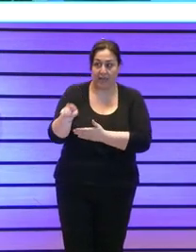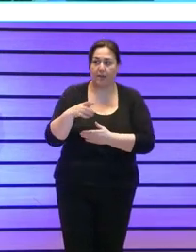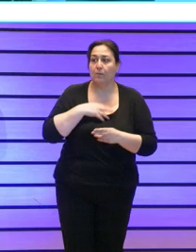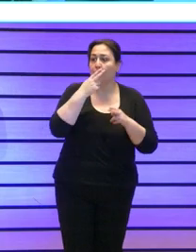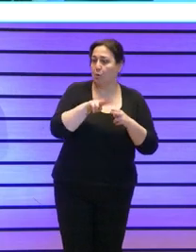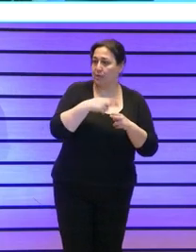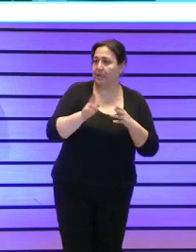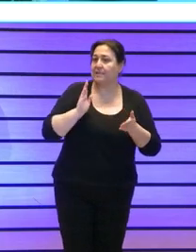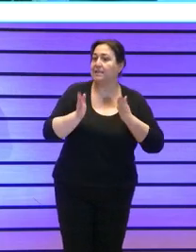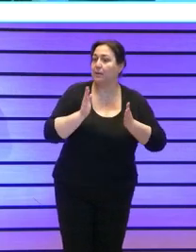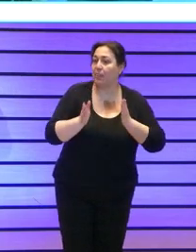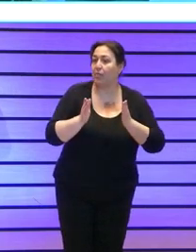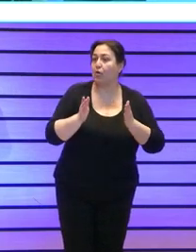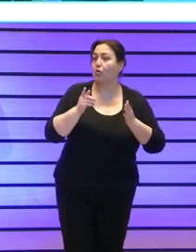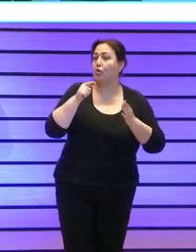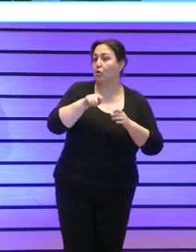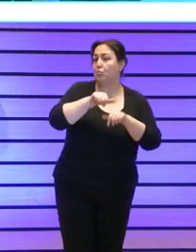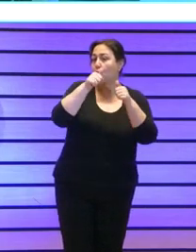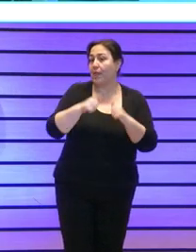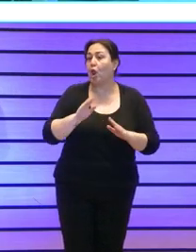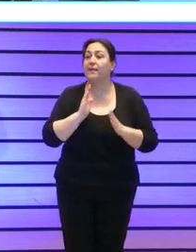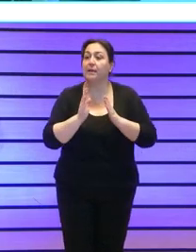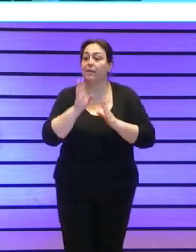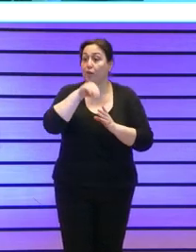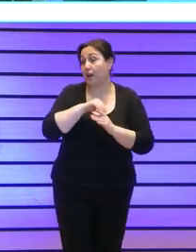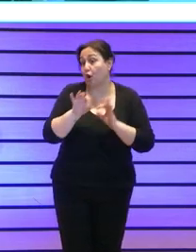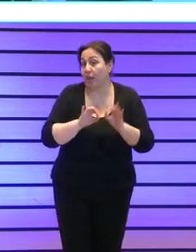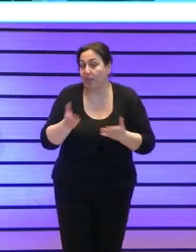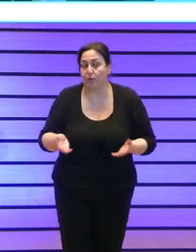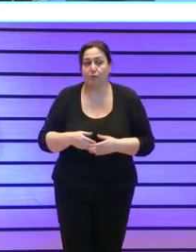de intervención del modelo de intervención de la organización